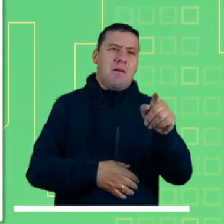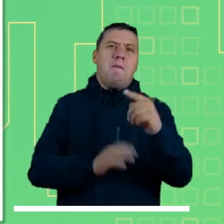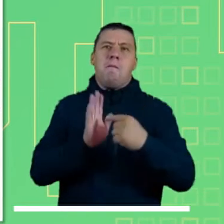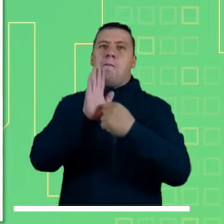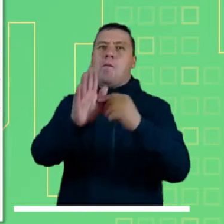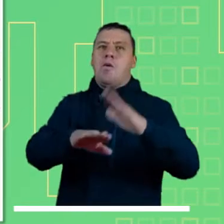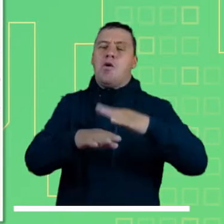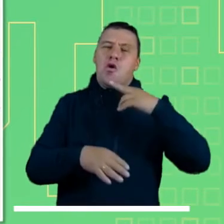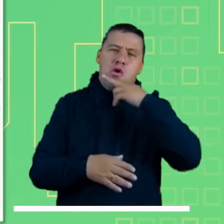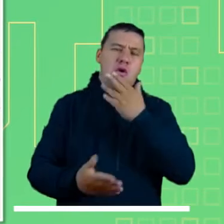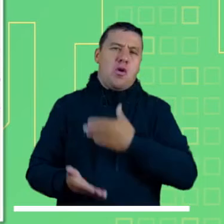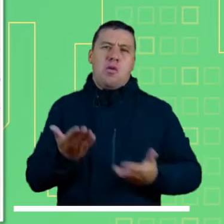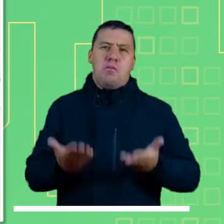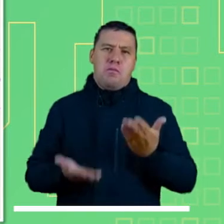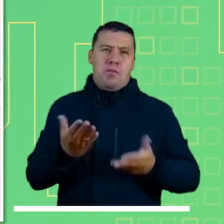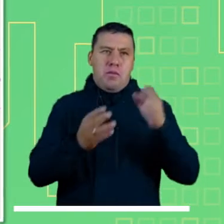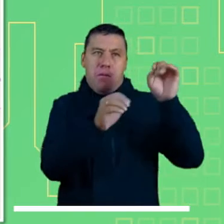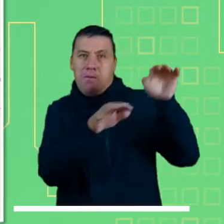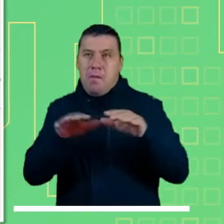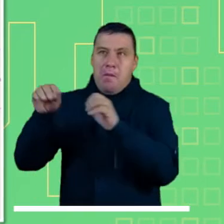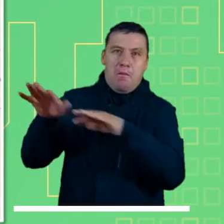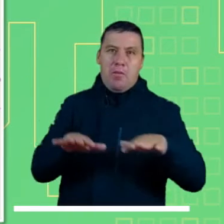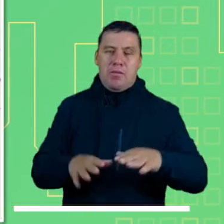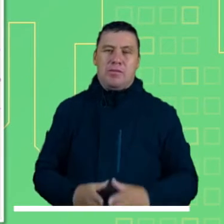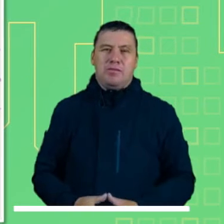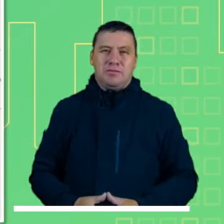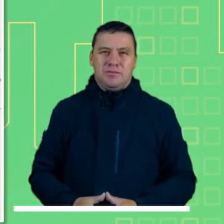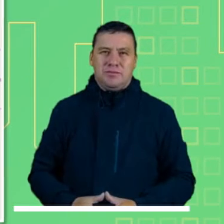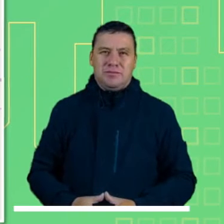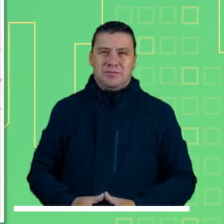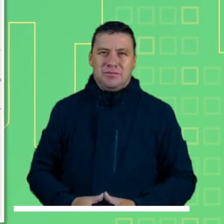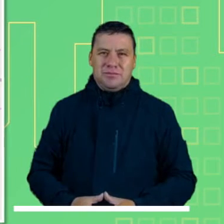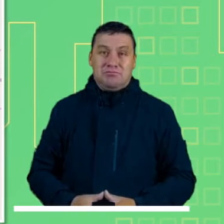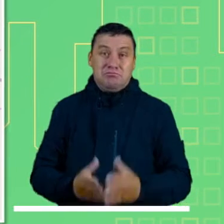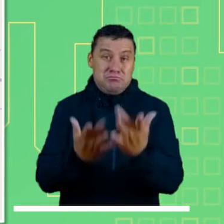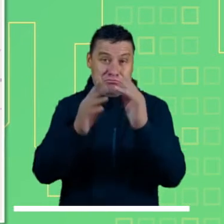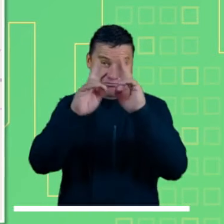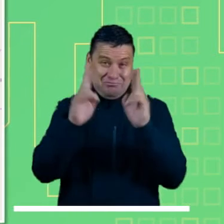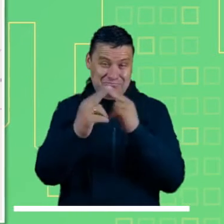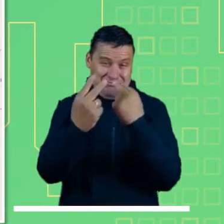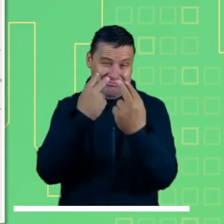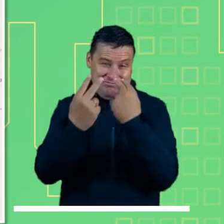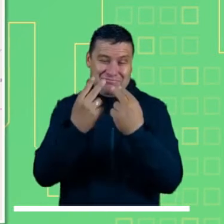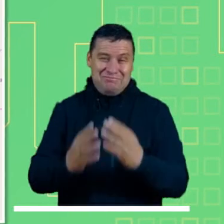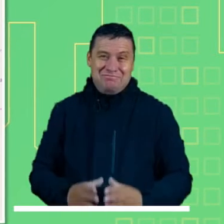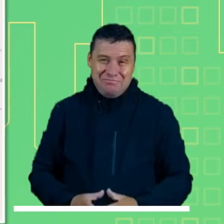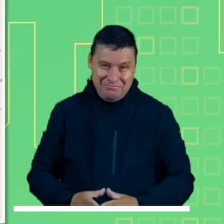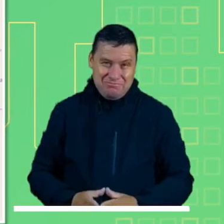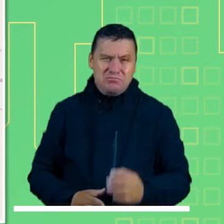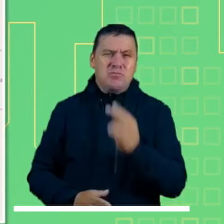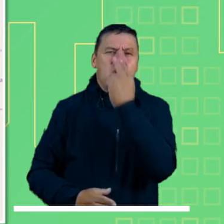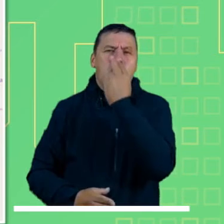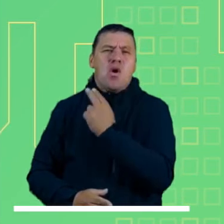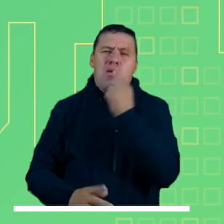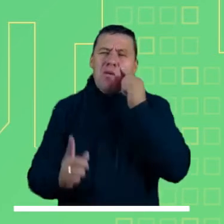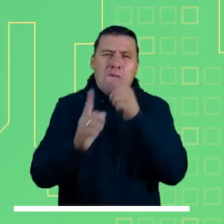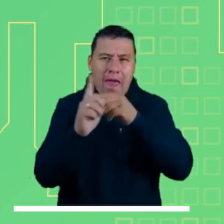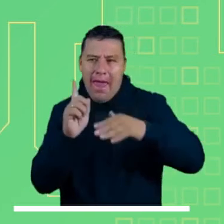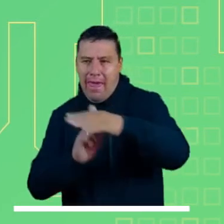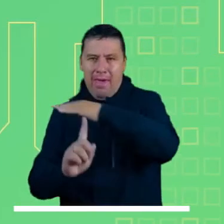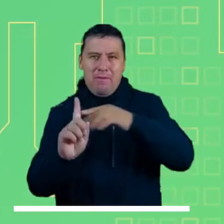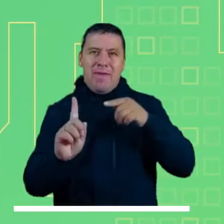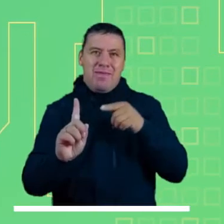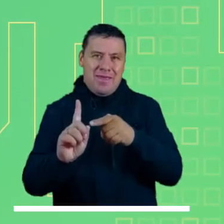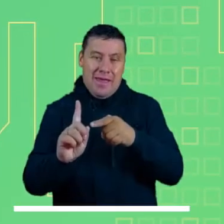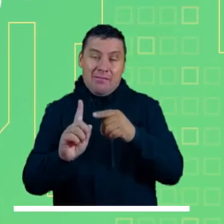En los departamentos de Valle del Cauca, Quindío, Meta, Cundinamarca, Chocó y Antioquia, se presenta alerta roja por posibles deslizamientos.